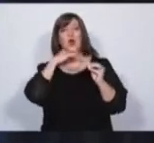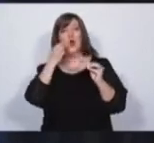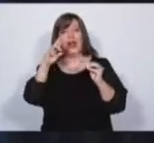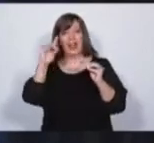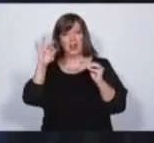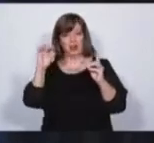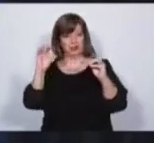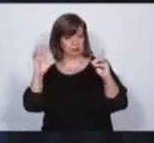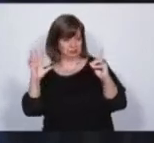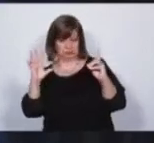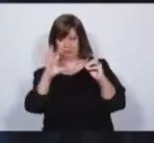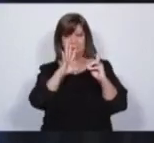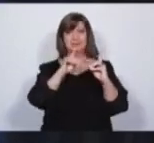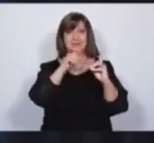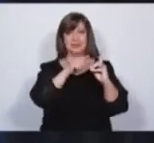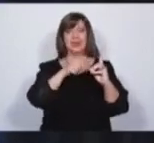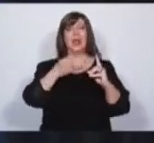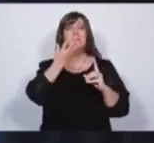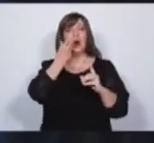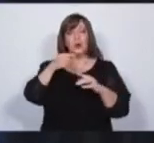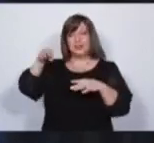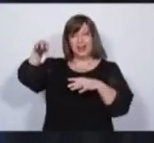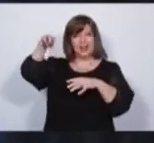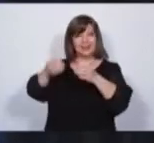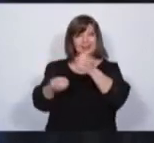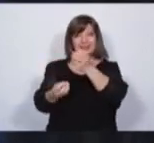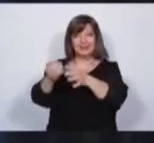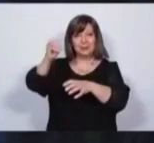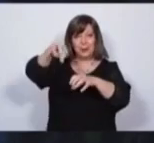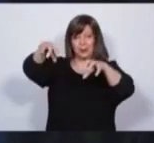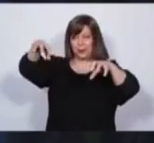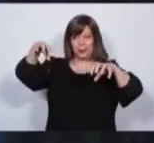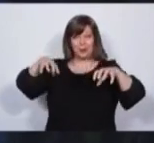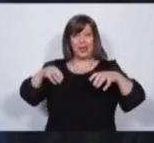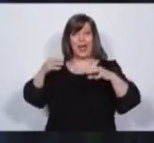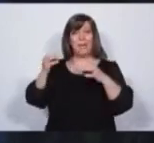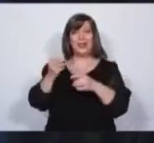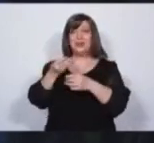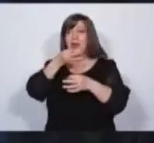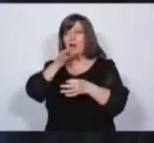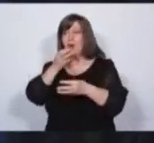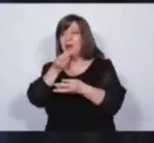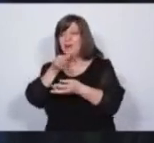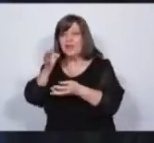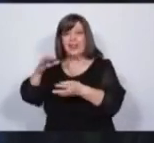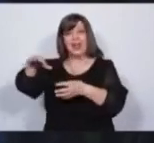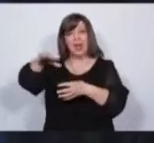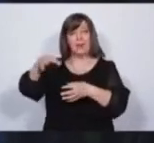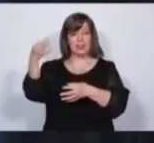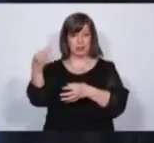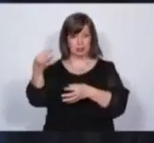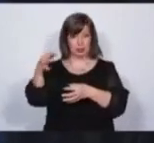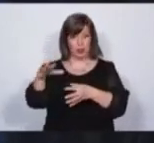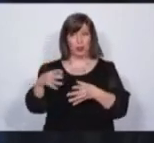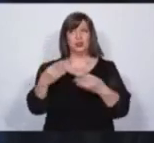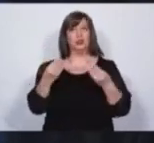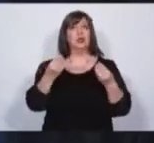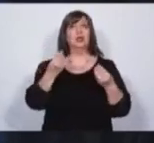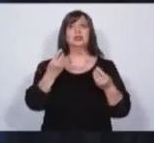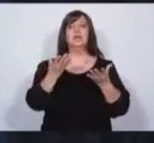creación de espacios seguros, garantizar el acceso a la salud mental, como decíamos anteriormente. También queremos